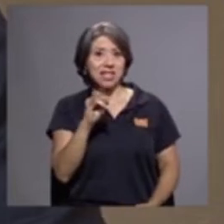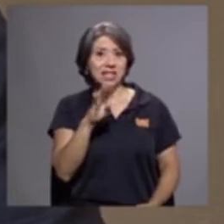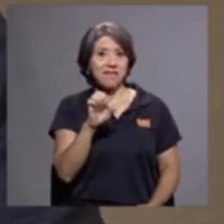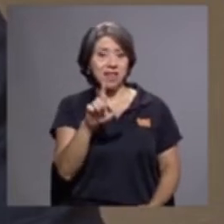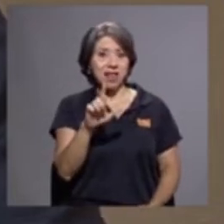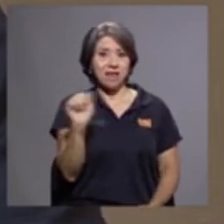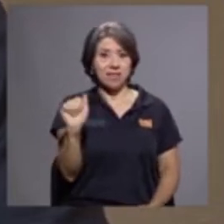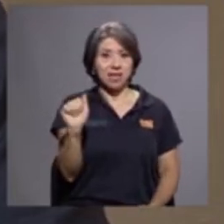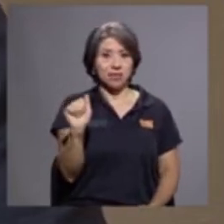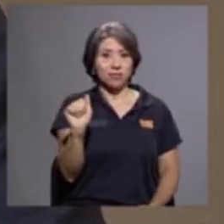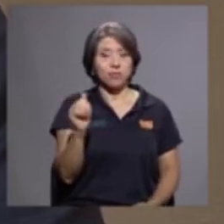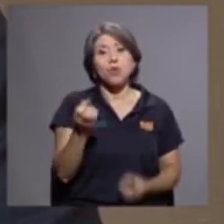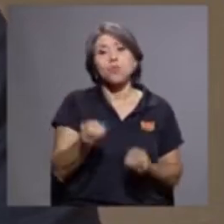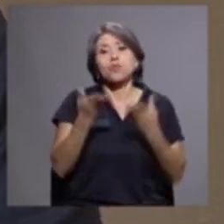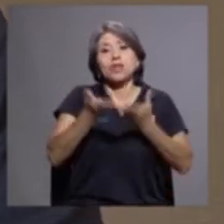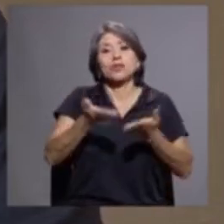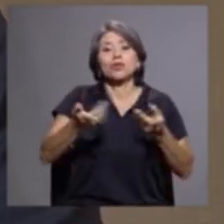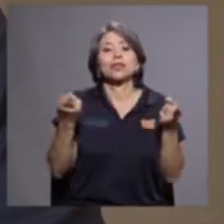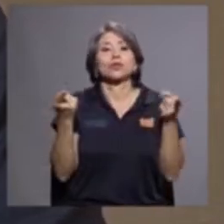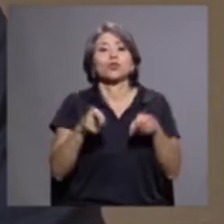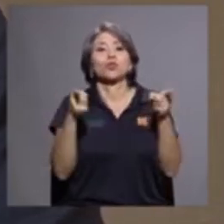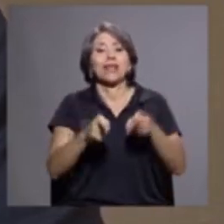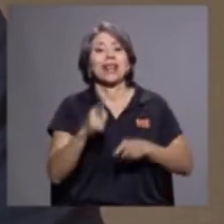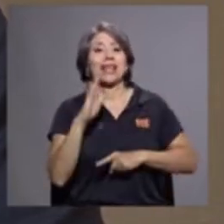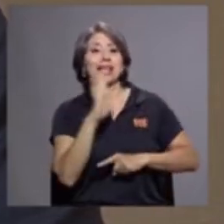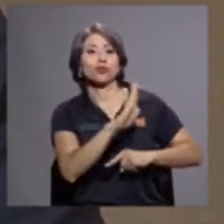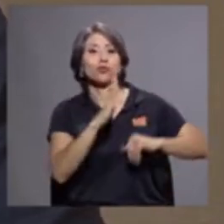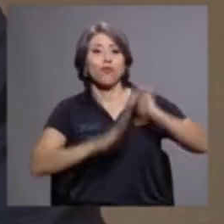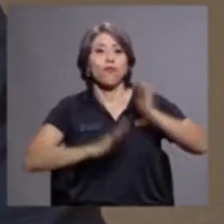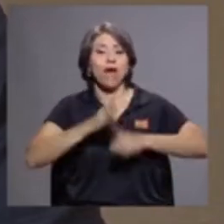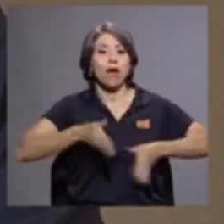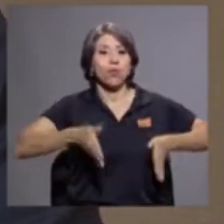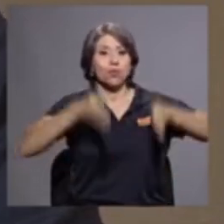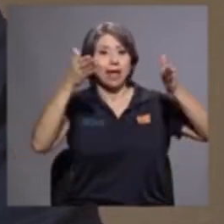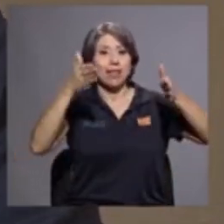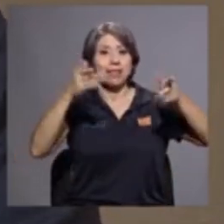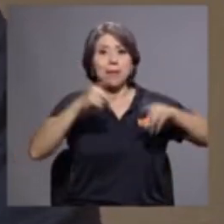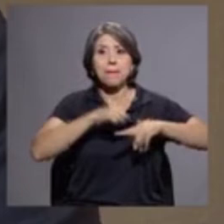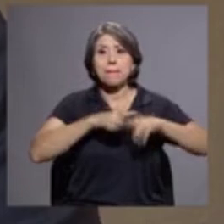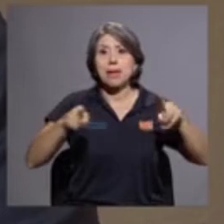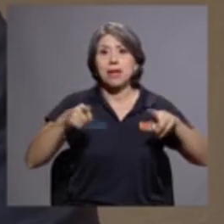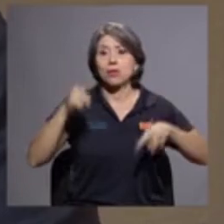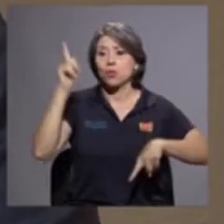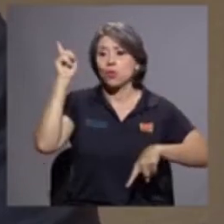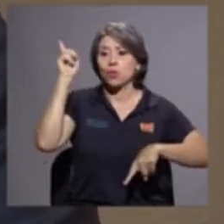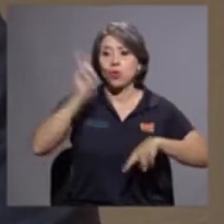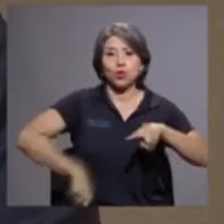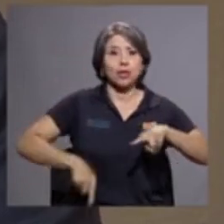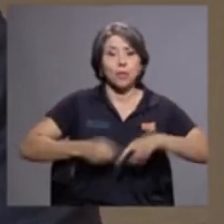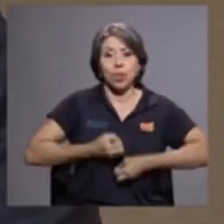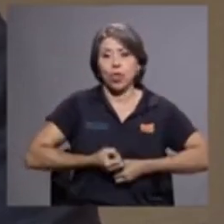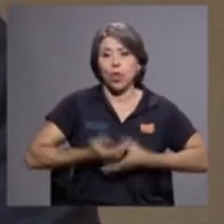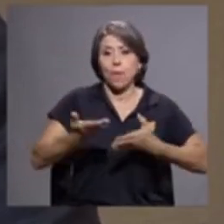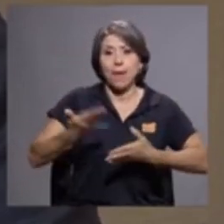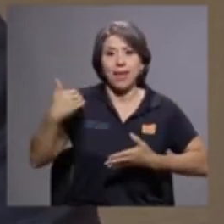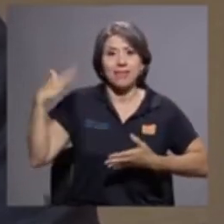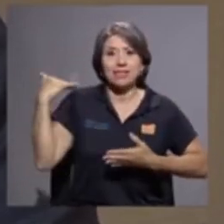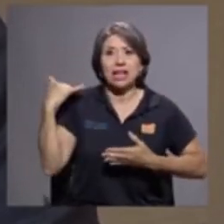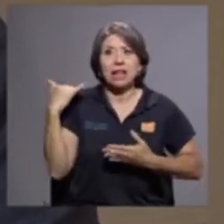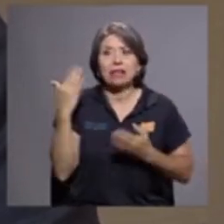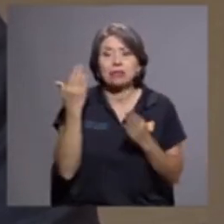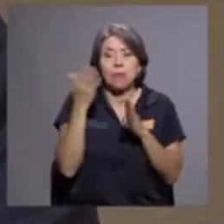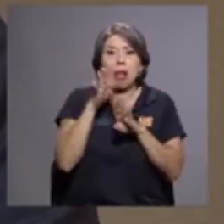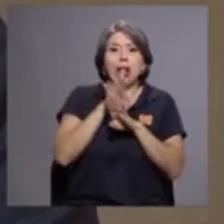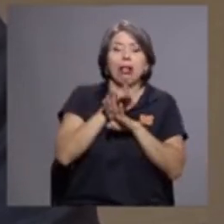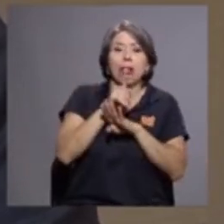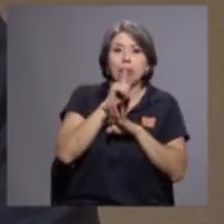suceden casualmente en su facultad y que de repente no se han podido manifestar. Y en este caso, esos espacios